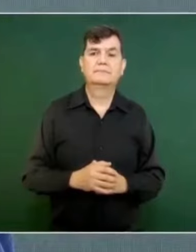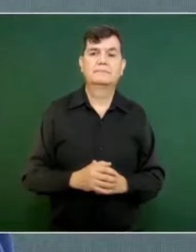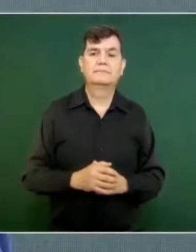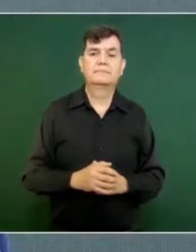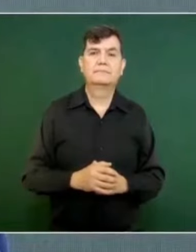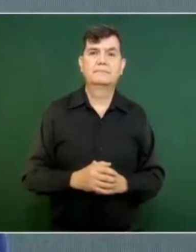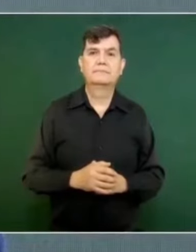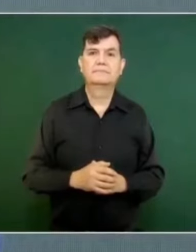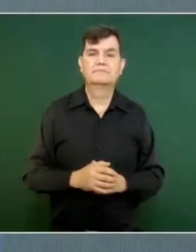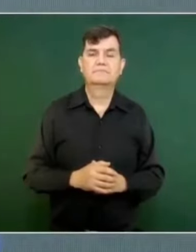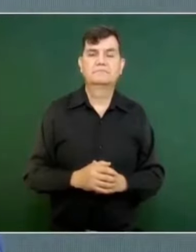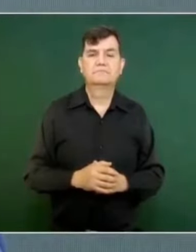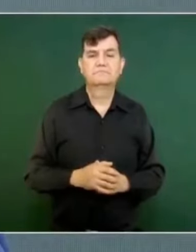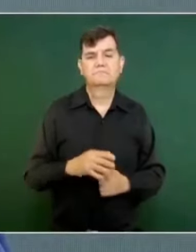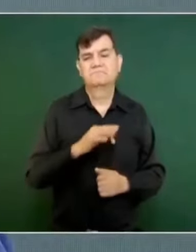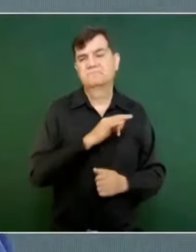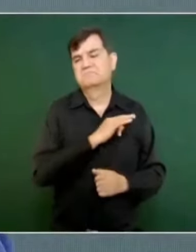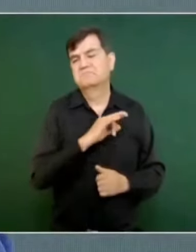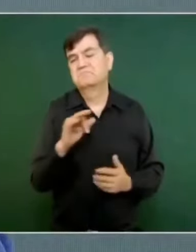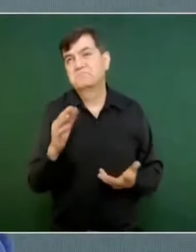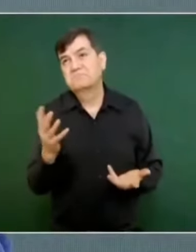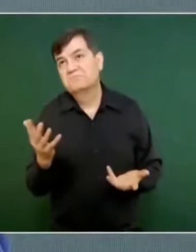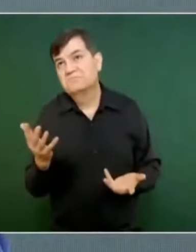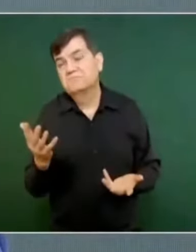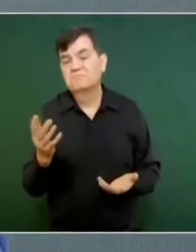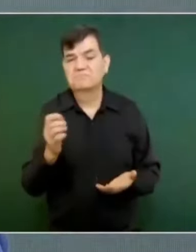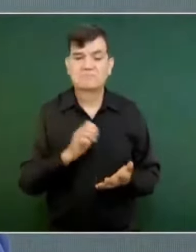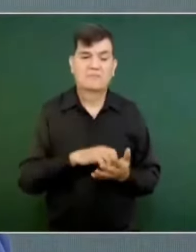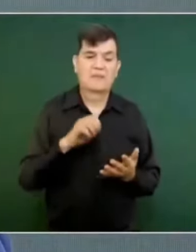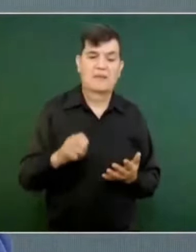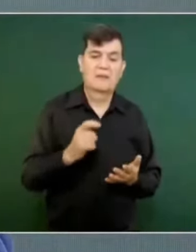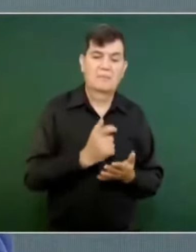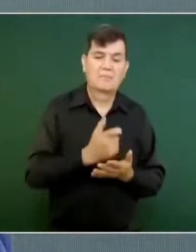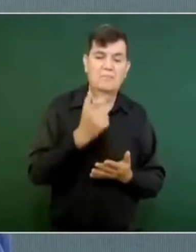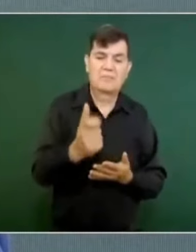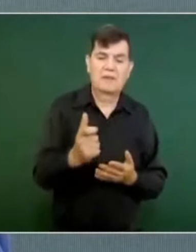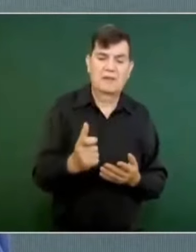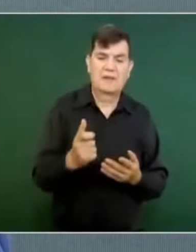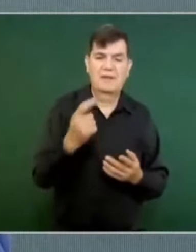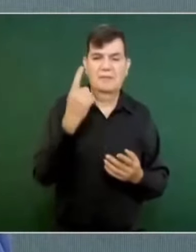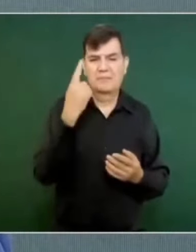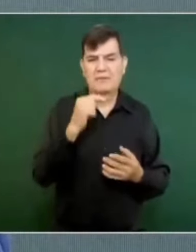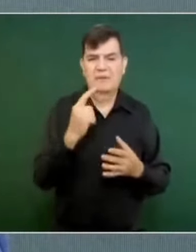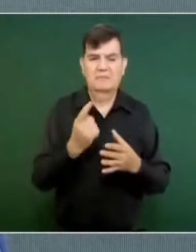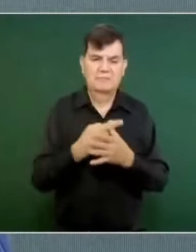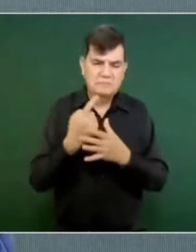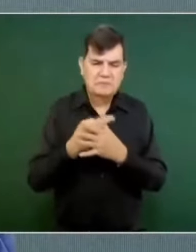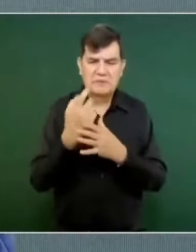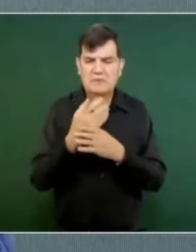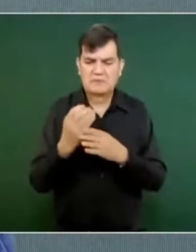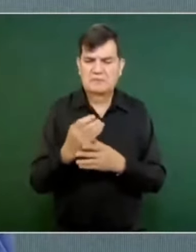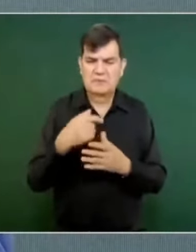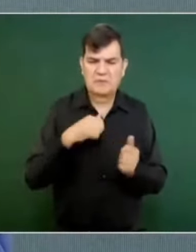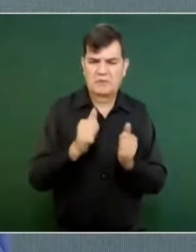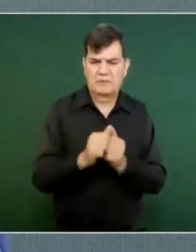Podrían, por ejemplo, pagar los electrodomésticos, se les dan las facturas